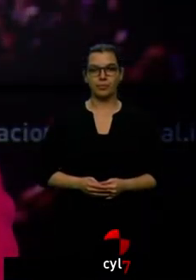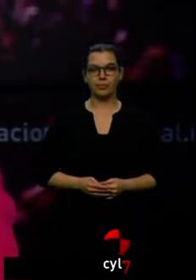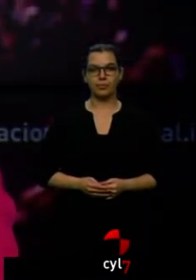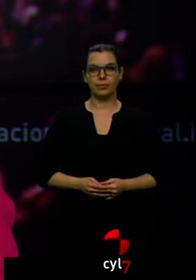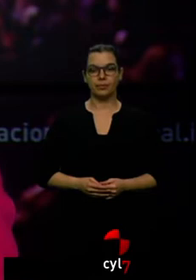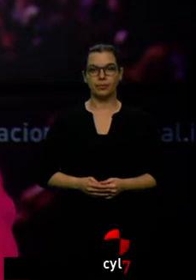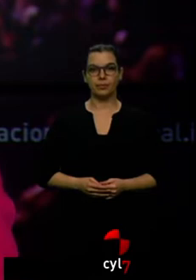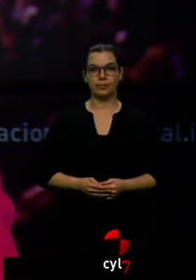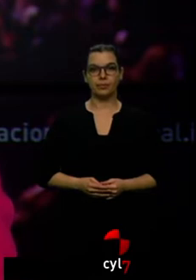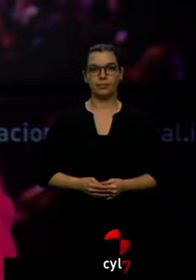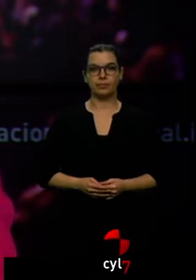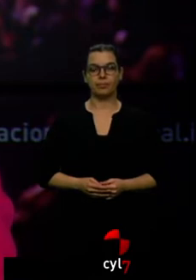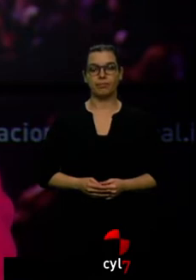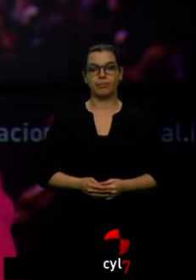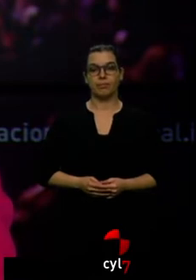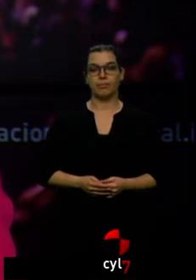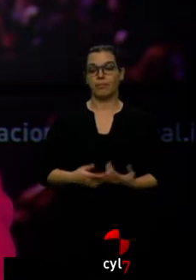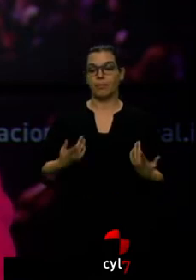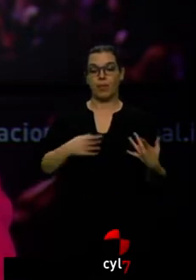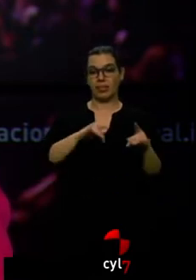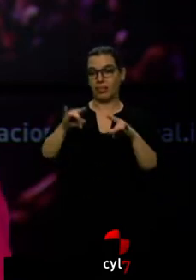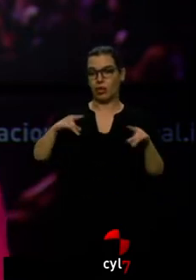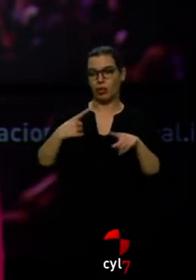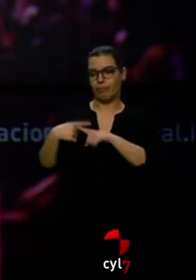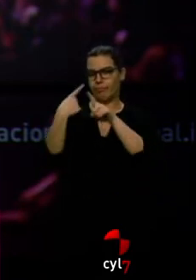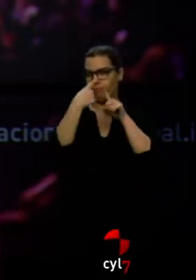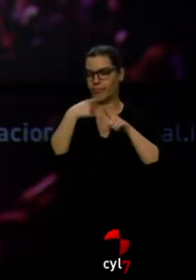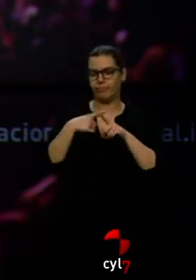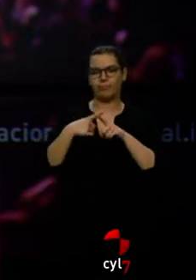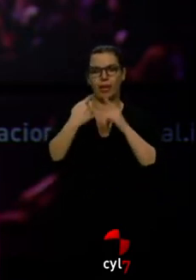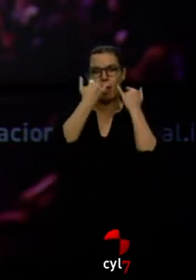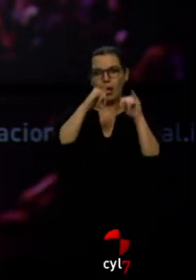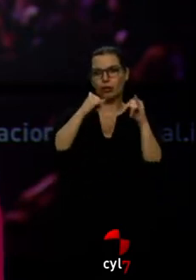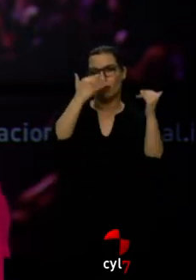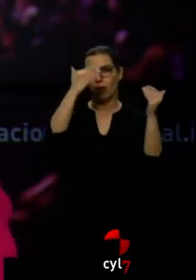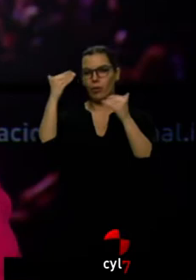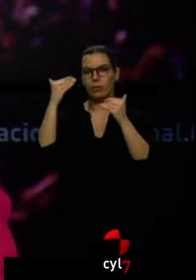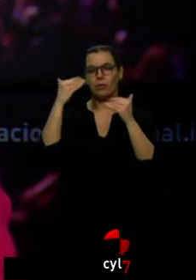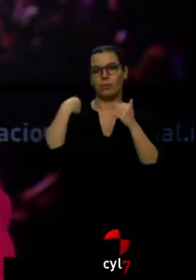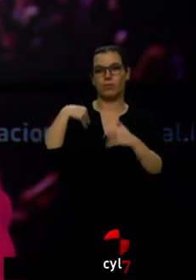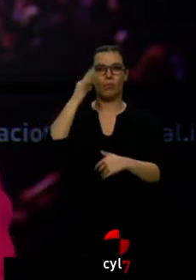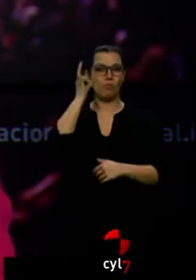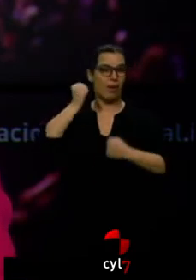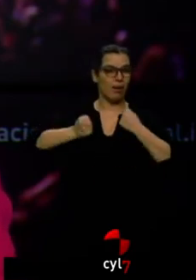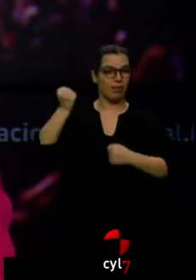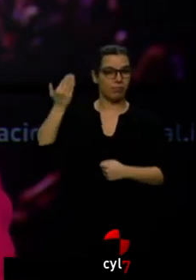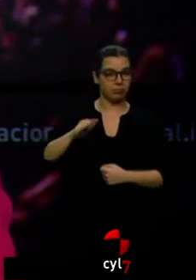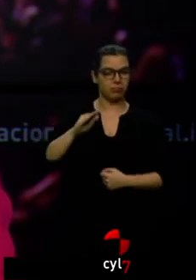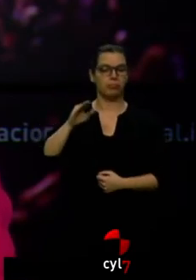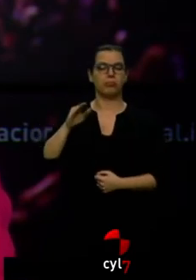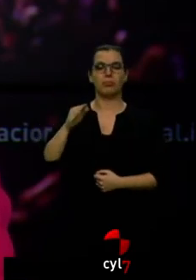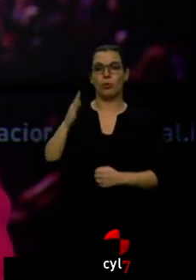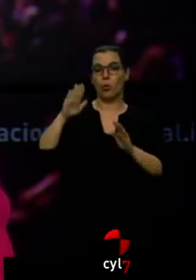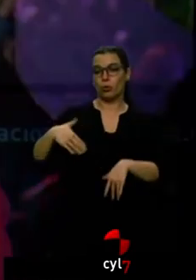Se siguen repitiendo por todo el territorio actos en memoria de Laura Luelmo. Los últimos fueron anoche, aquí en Castilla y León.